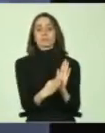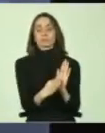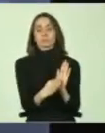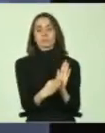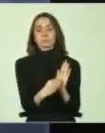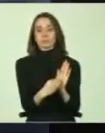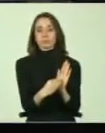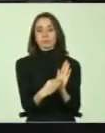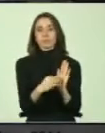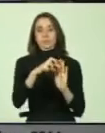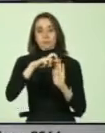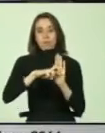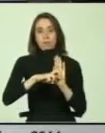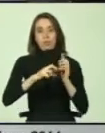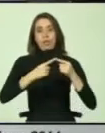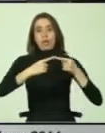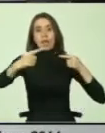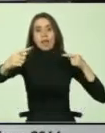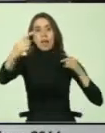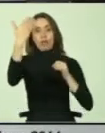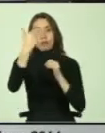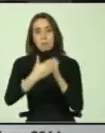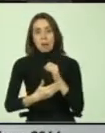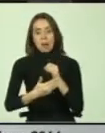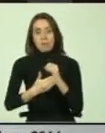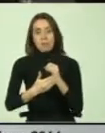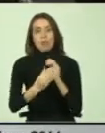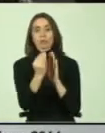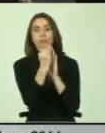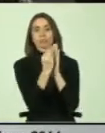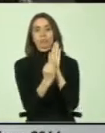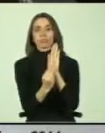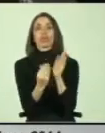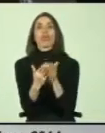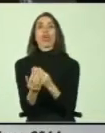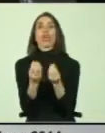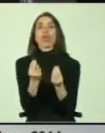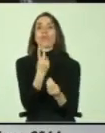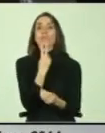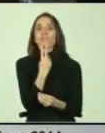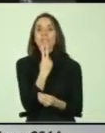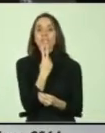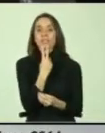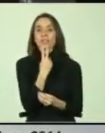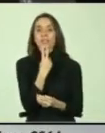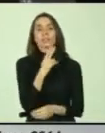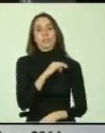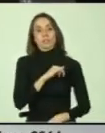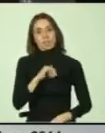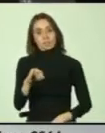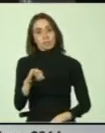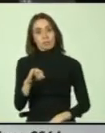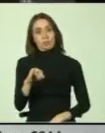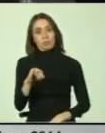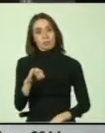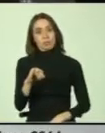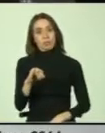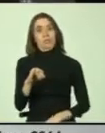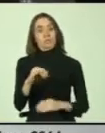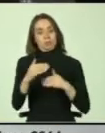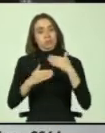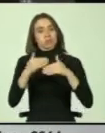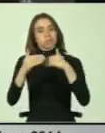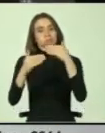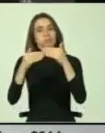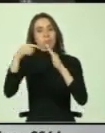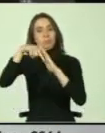proyecto a largo plazo es poder establecer dónde viven. Bueno, ahí nos vamos a ir desarrollando un